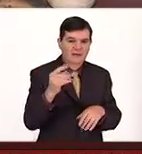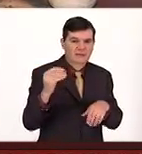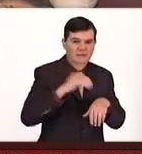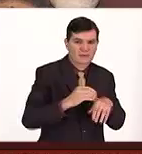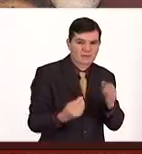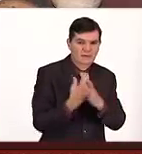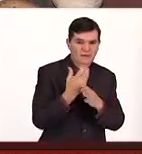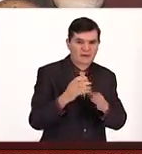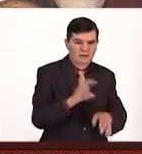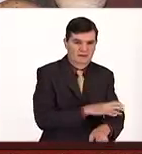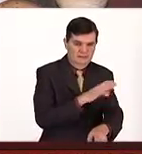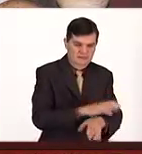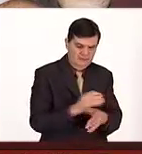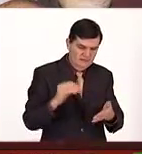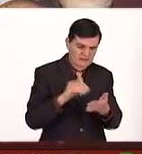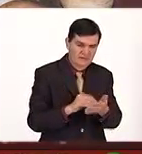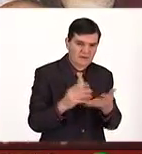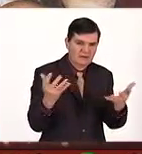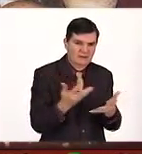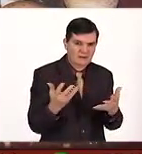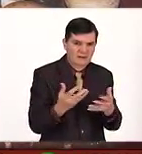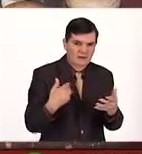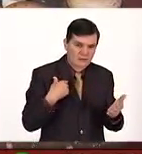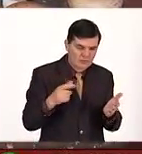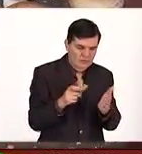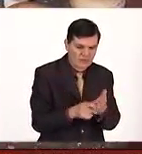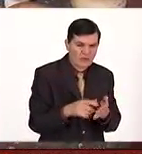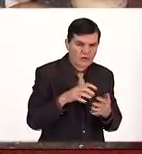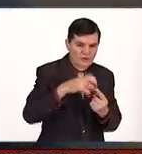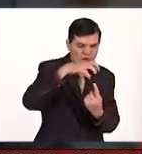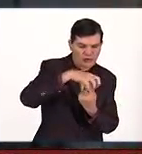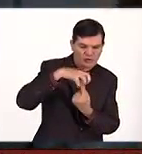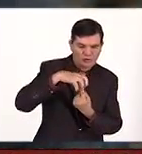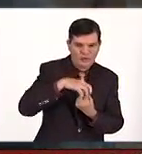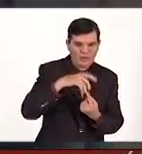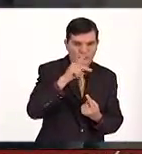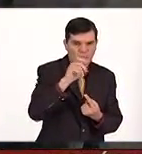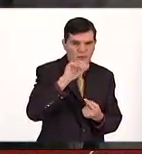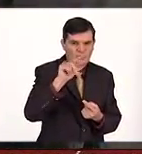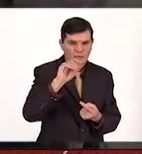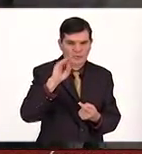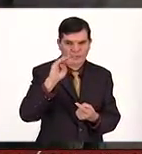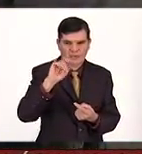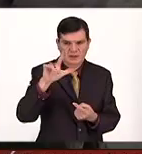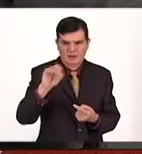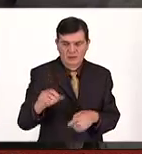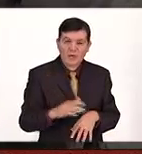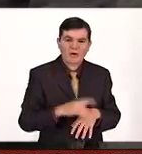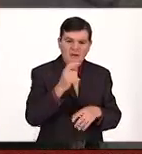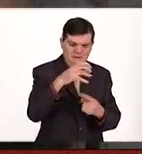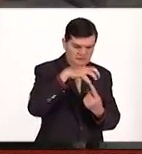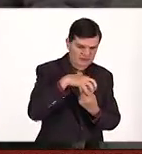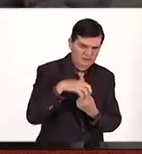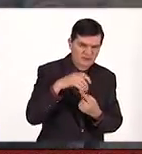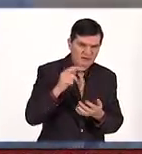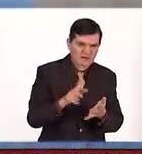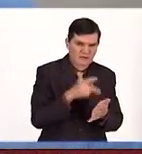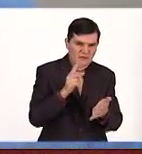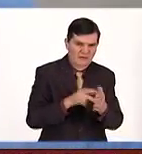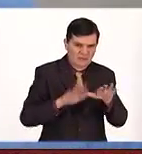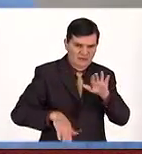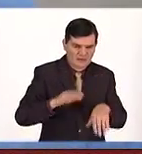nueva batería que se hace en parte con hongos portobelo. Así es, estos hongos que pues muchas veces